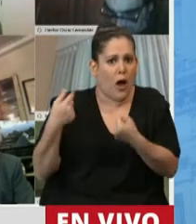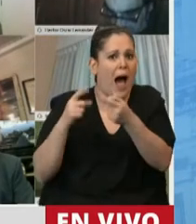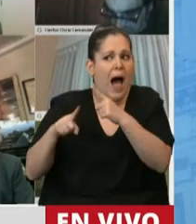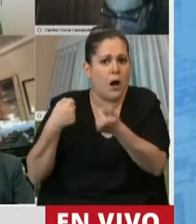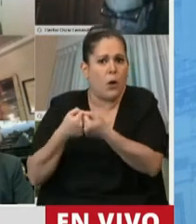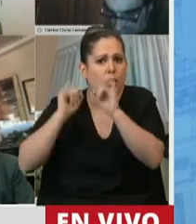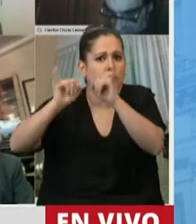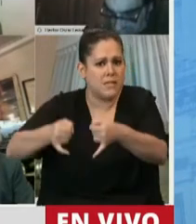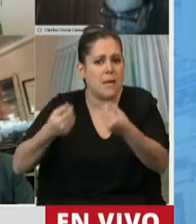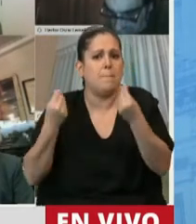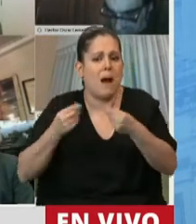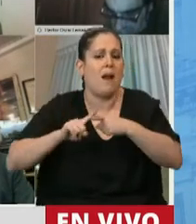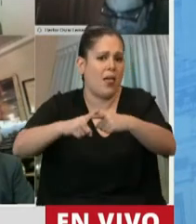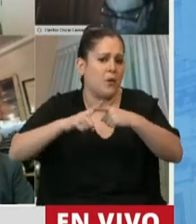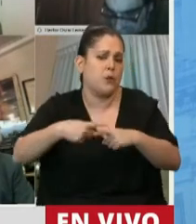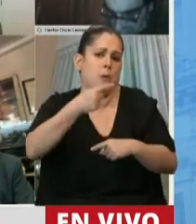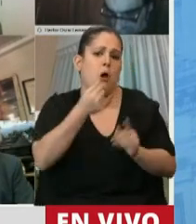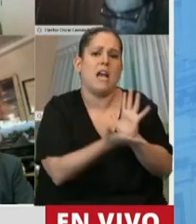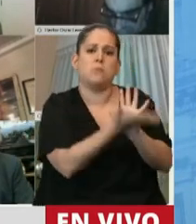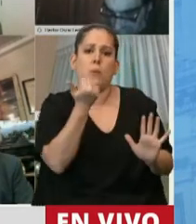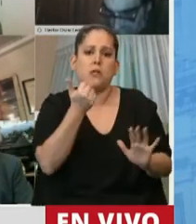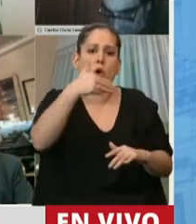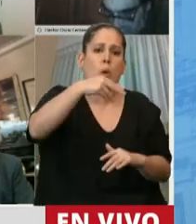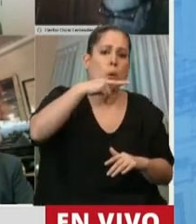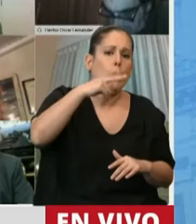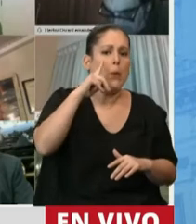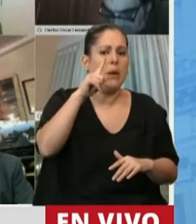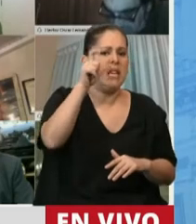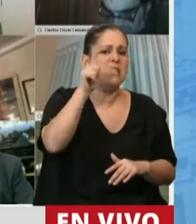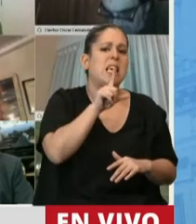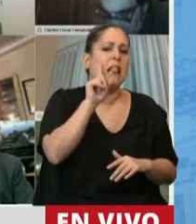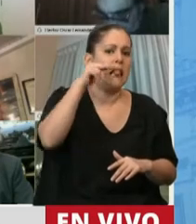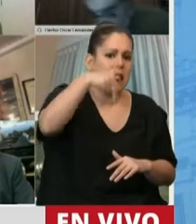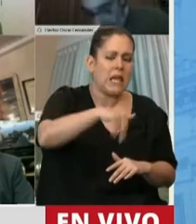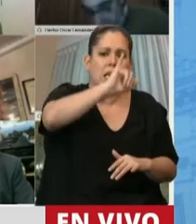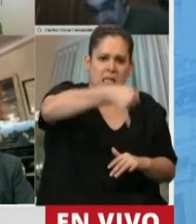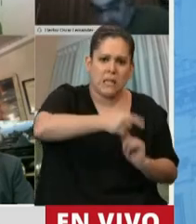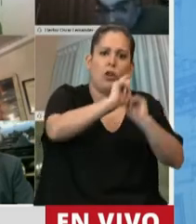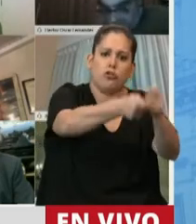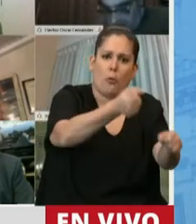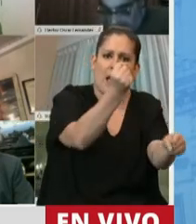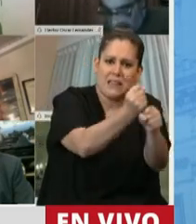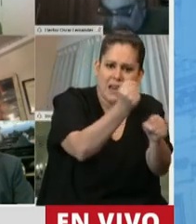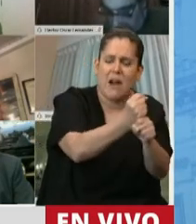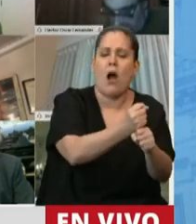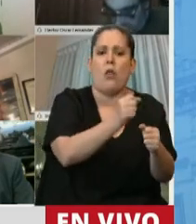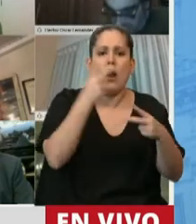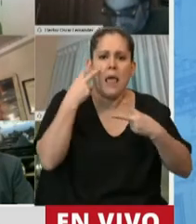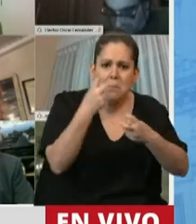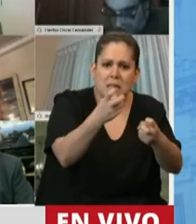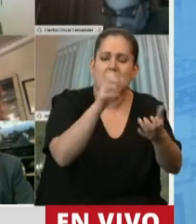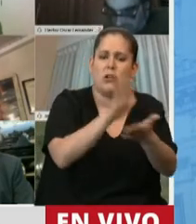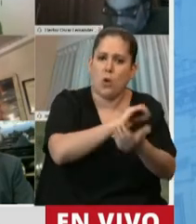para discutir la apropiación de Vicentín, para que esté gestionada por sus trabajadores, que se investigue a fondo todos los defalcos que se hicieron.